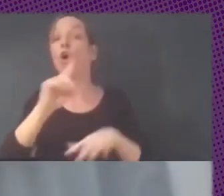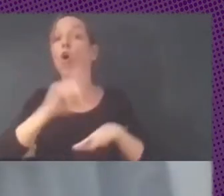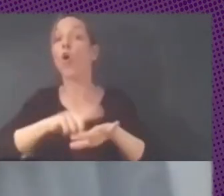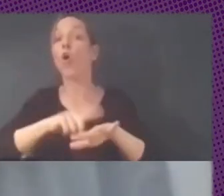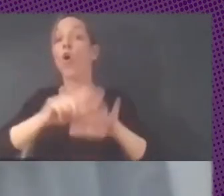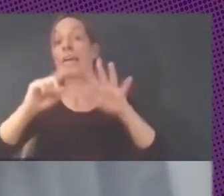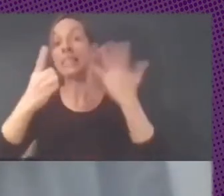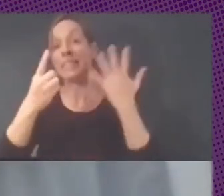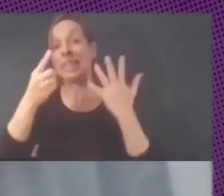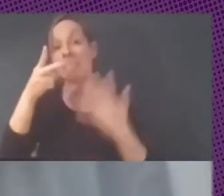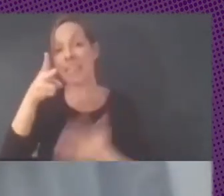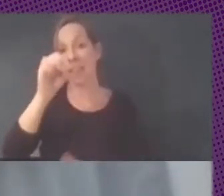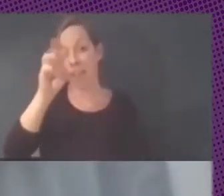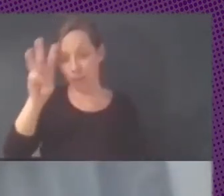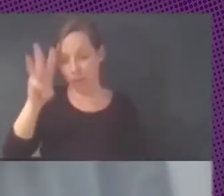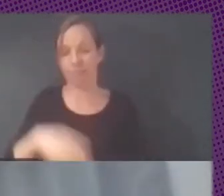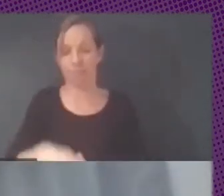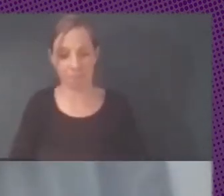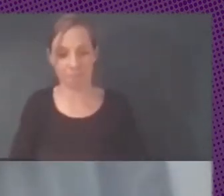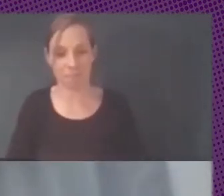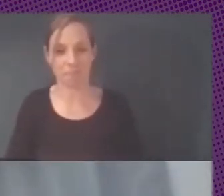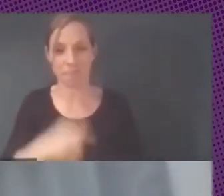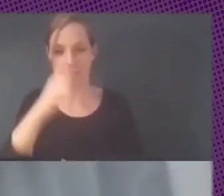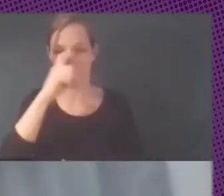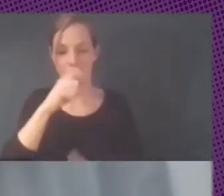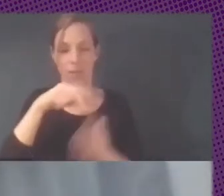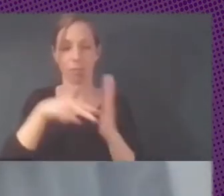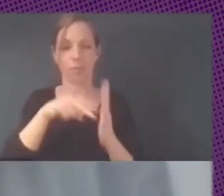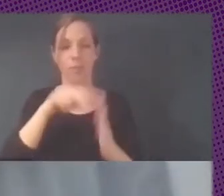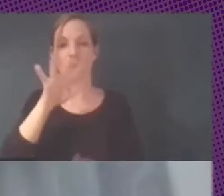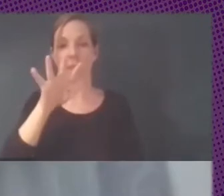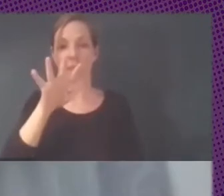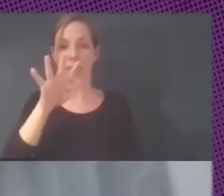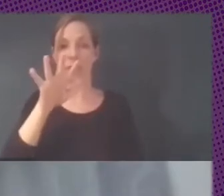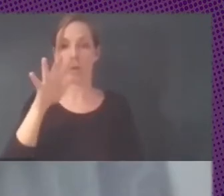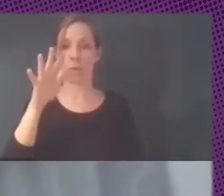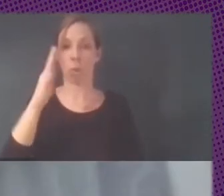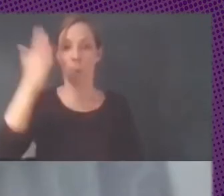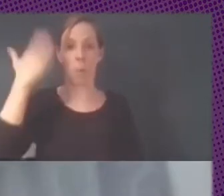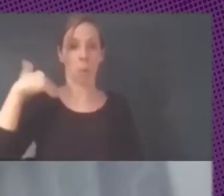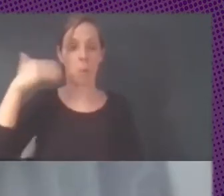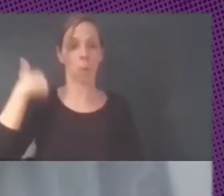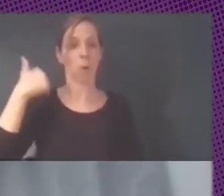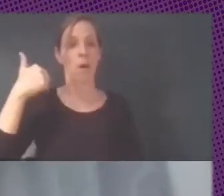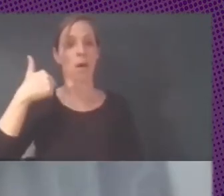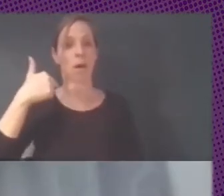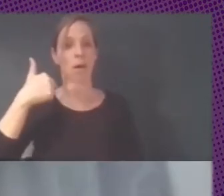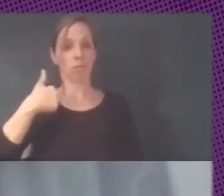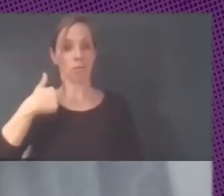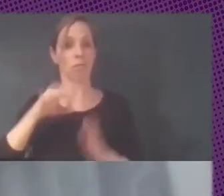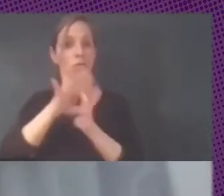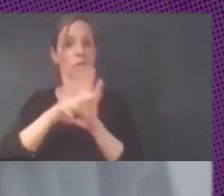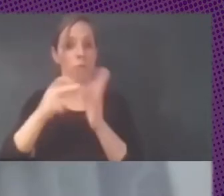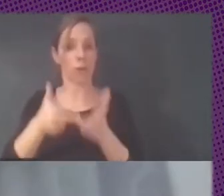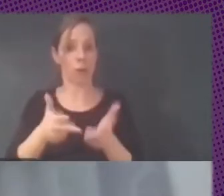Bueno, desde el 2005 ingresé al mundo del software libre.